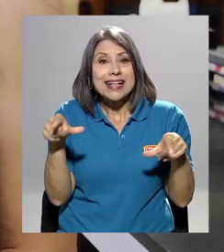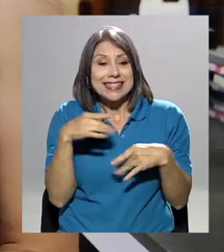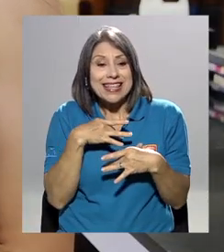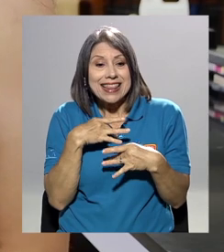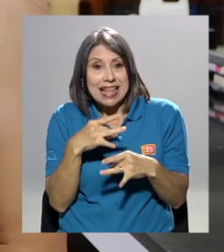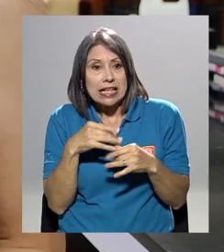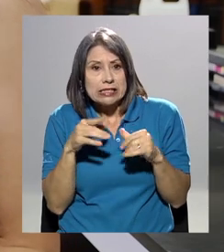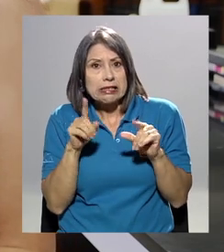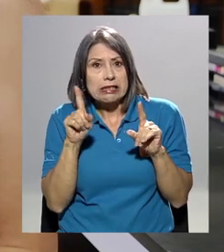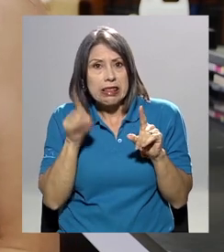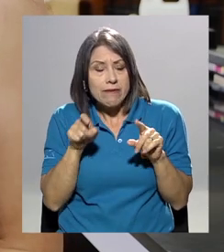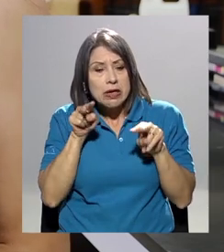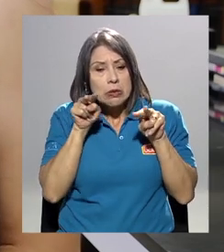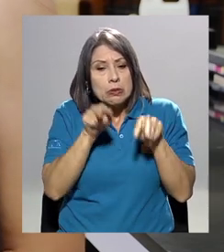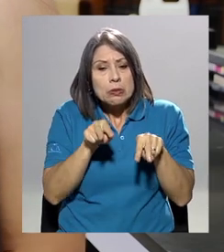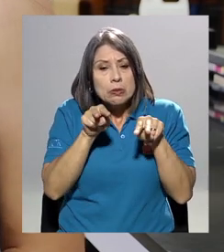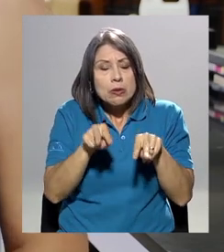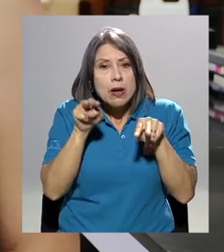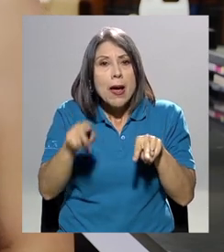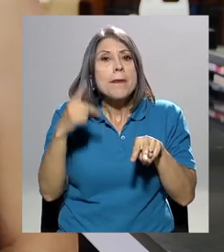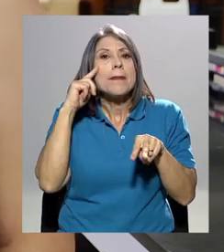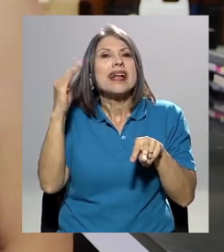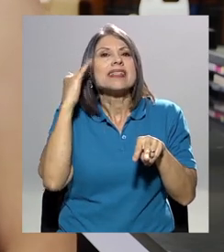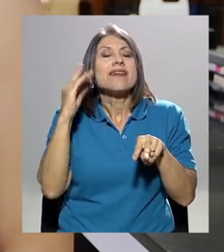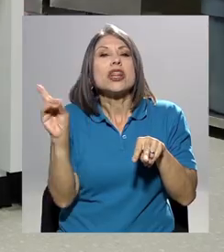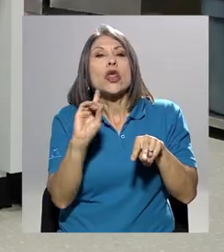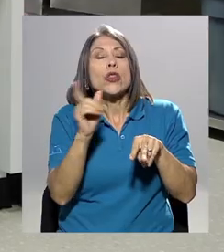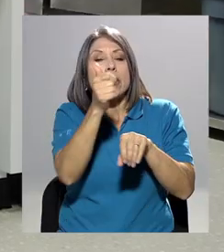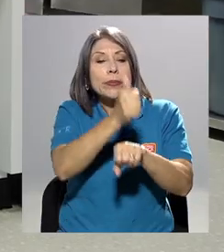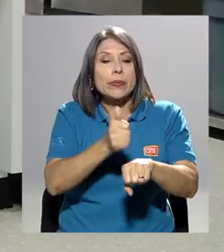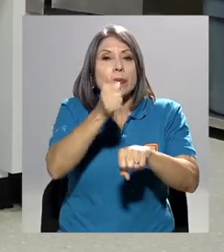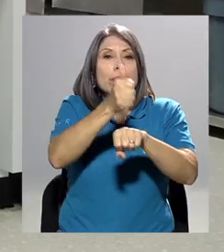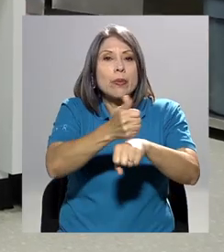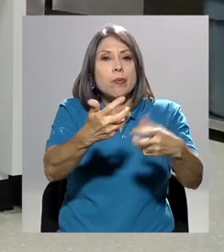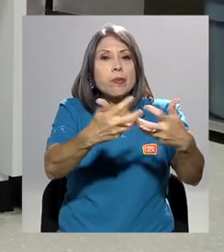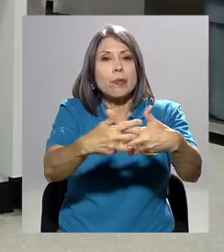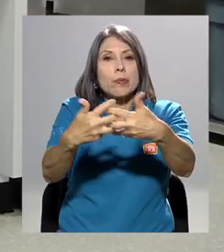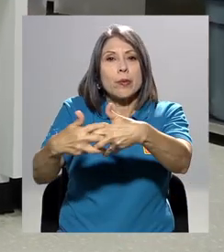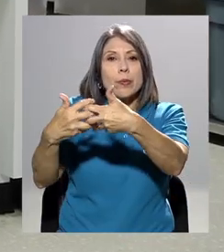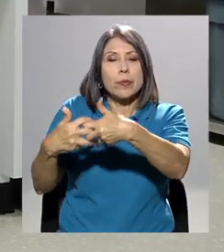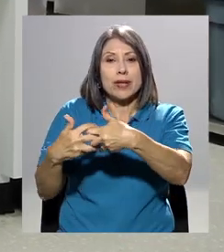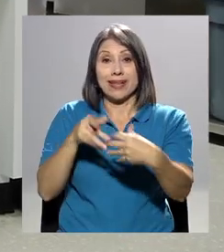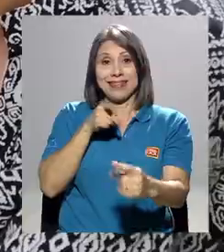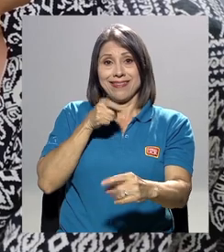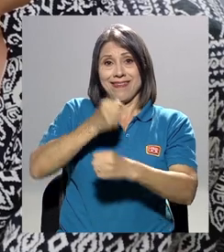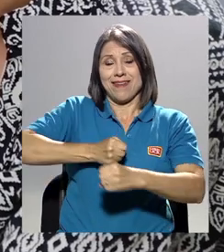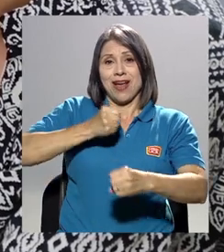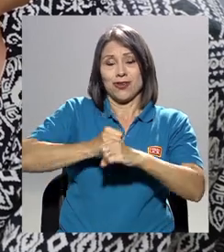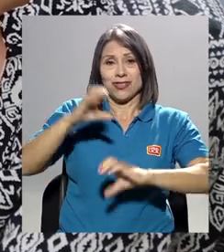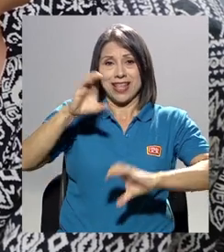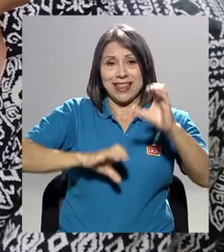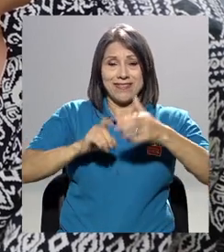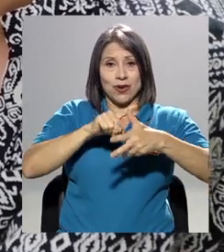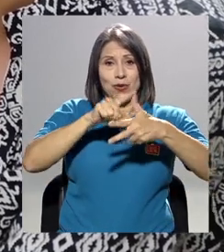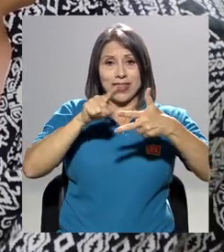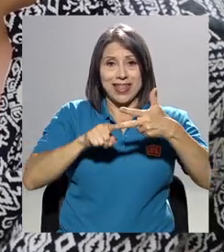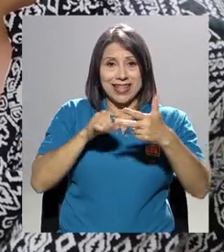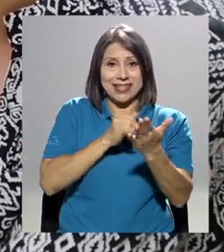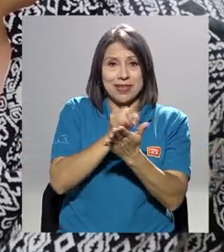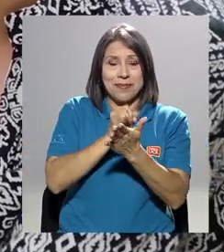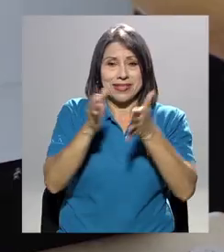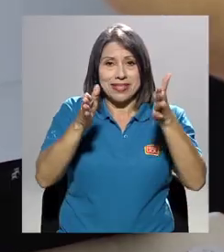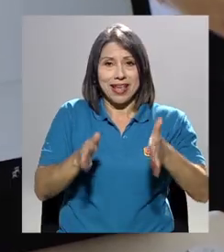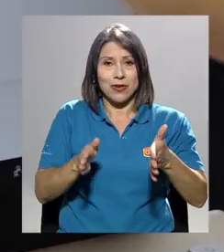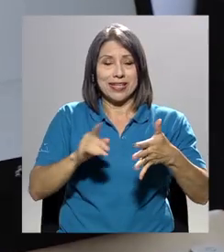los sitios donde deben de ir puestos los sensores en campo. En la misión científica participan tres investigadores y cinco